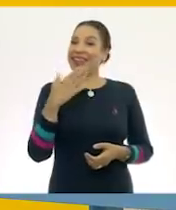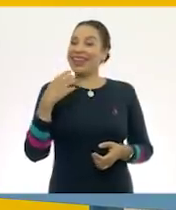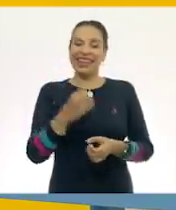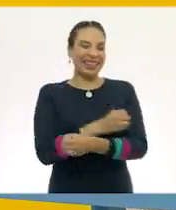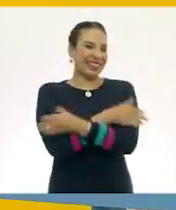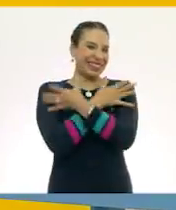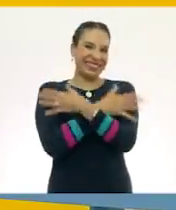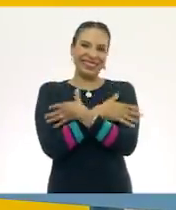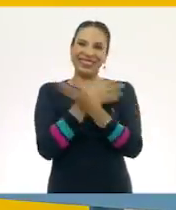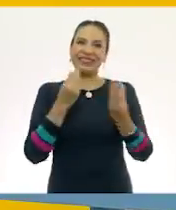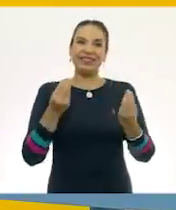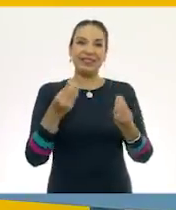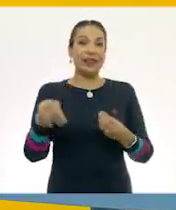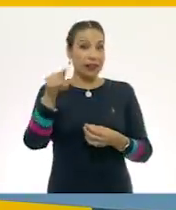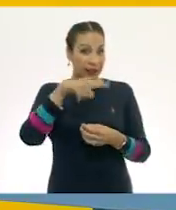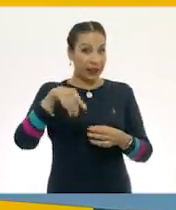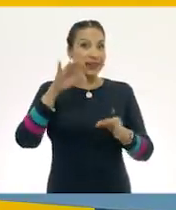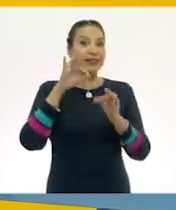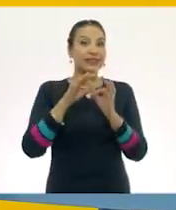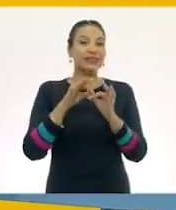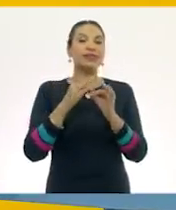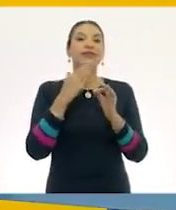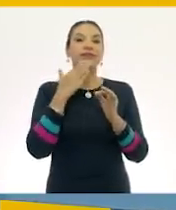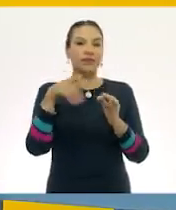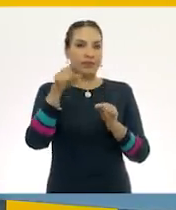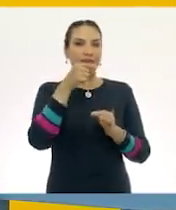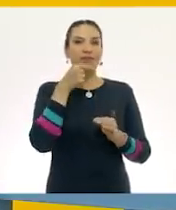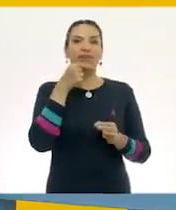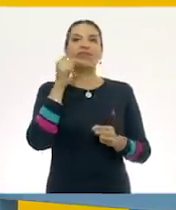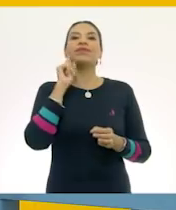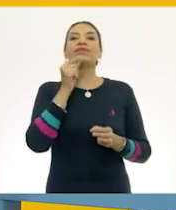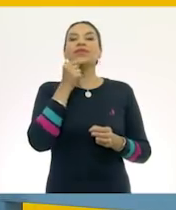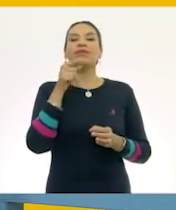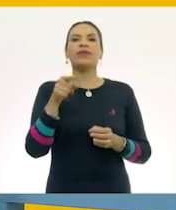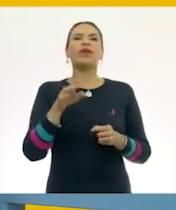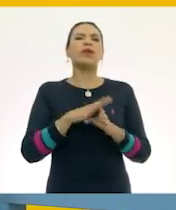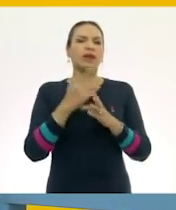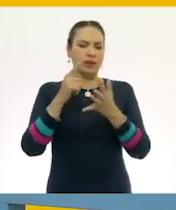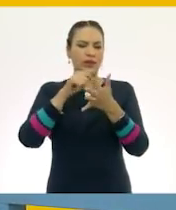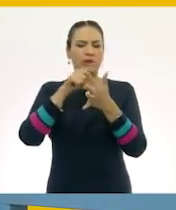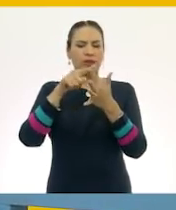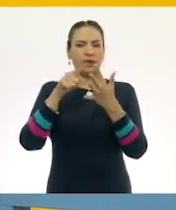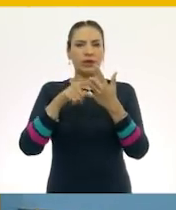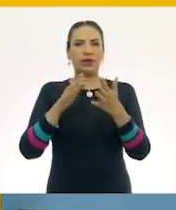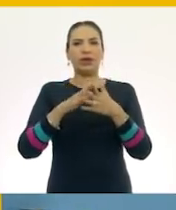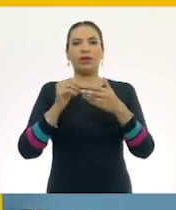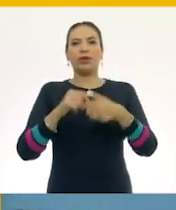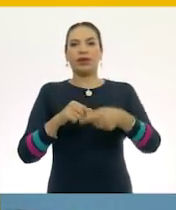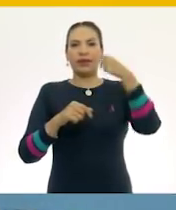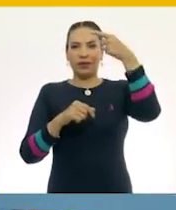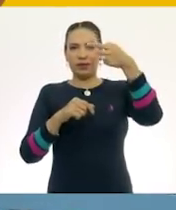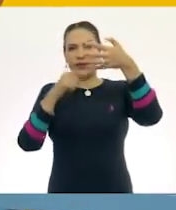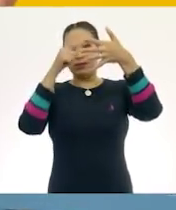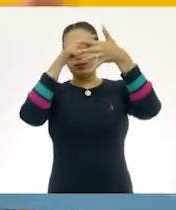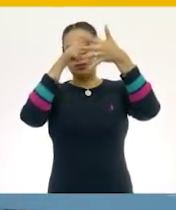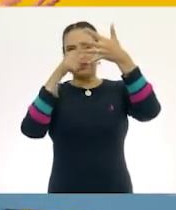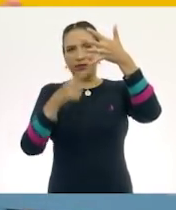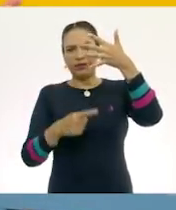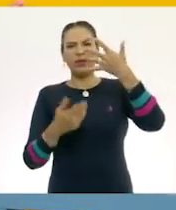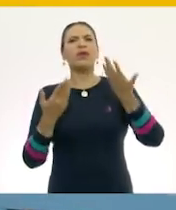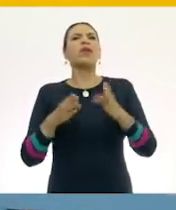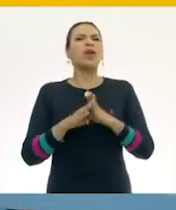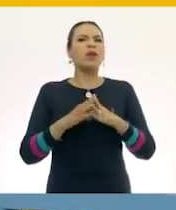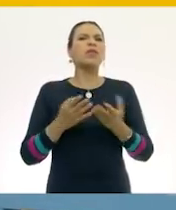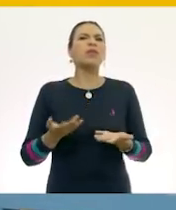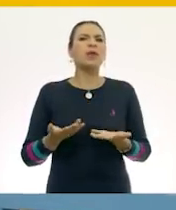emocionante. ¿Están listos niños y niñas? Porque vamos a contar de atrás para adelante o cómo